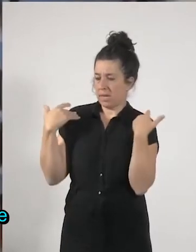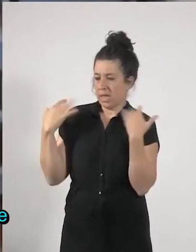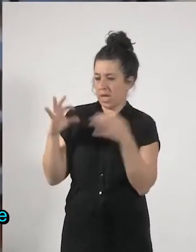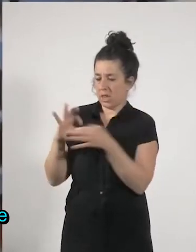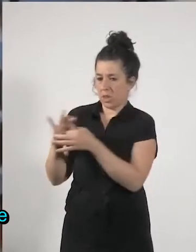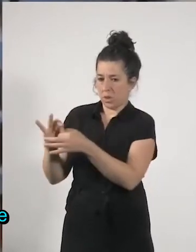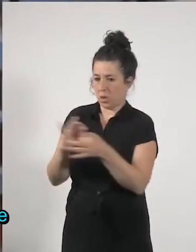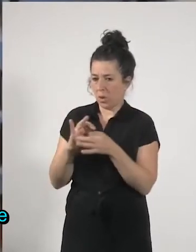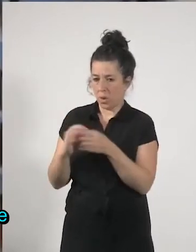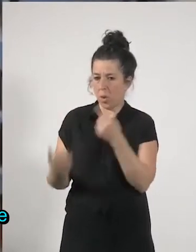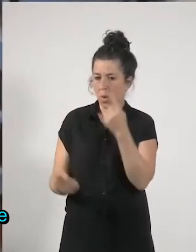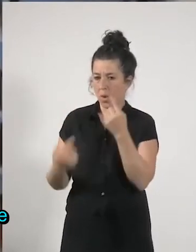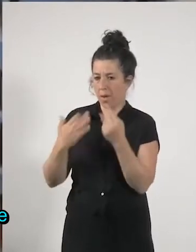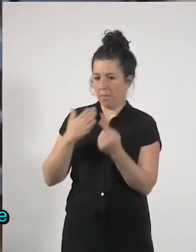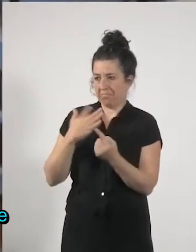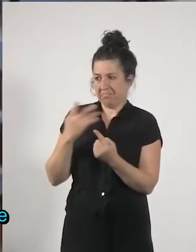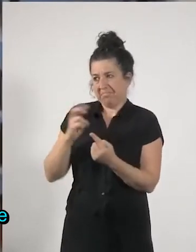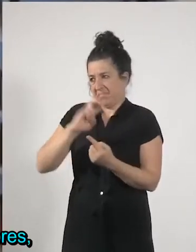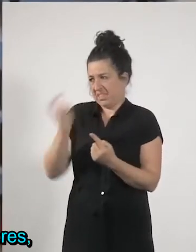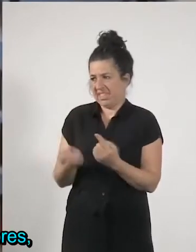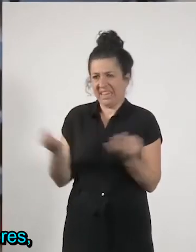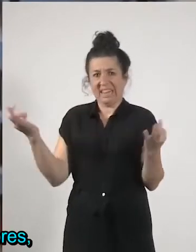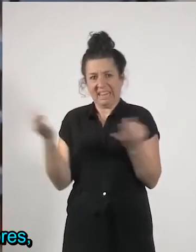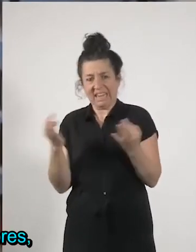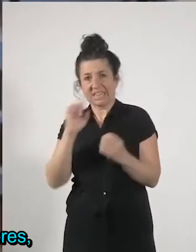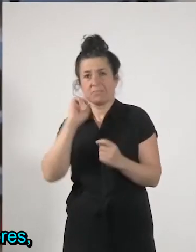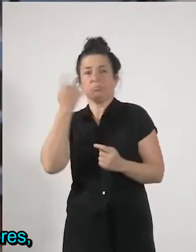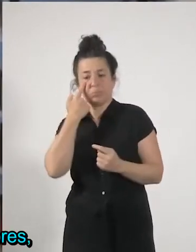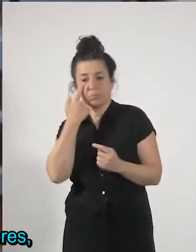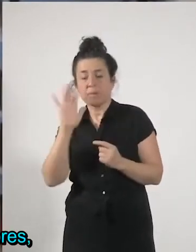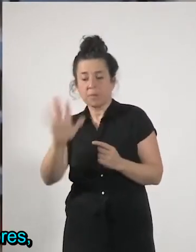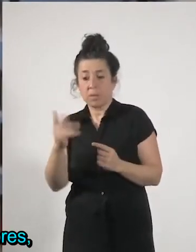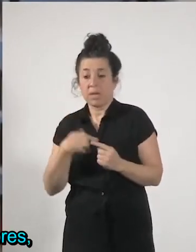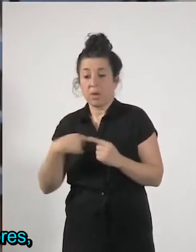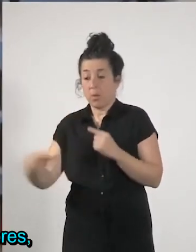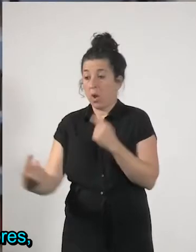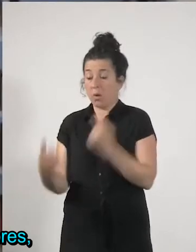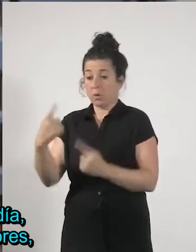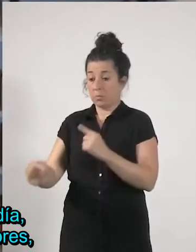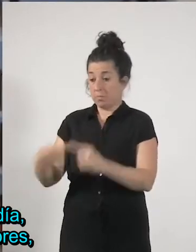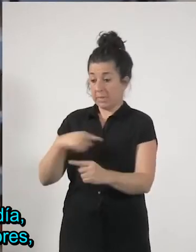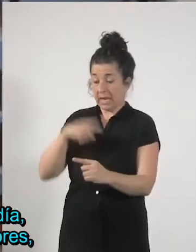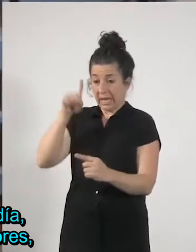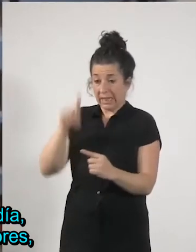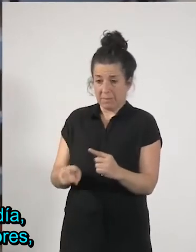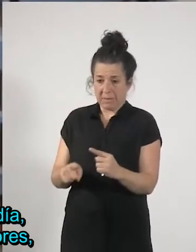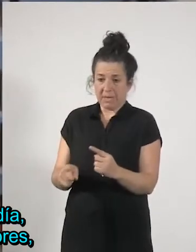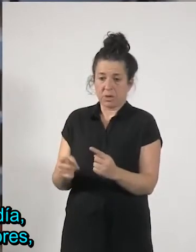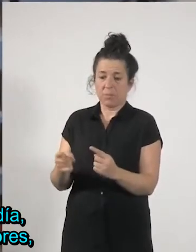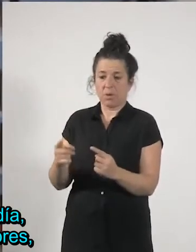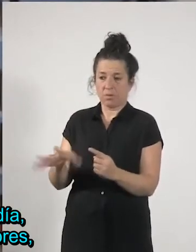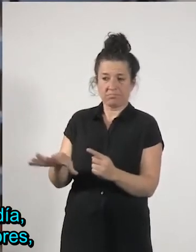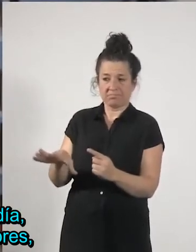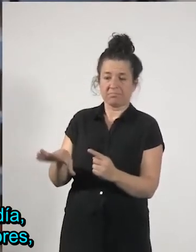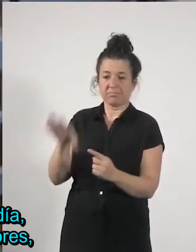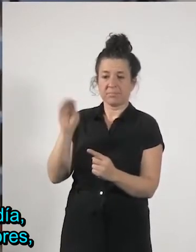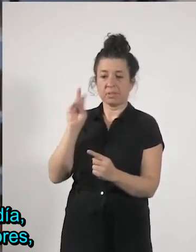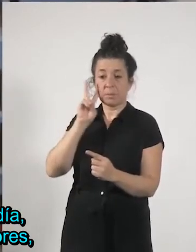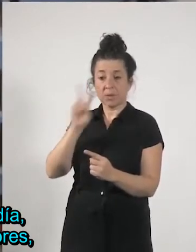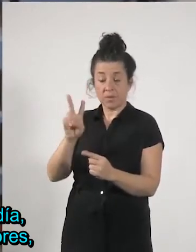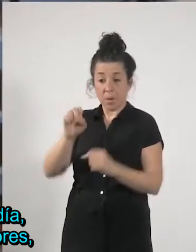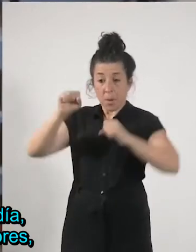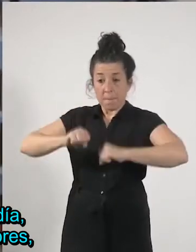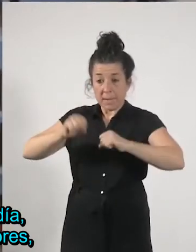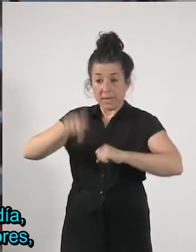algún mensaje en ese sentido pero también por las personas mayores ¿no? porque también las residencias de día los